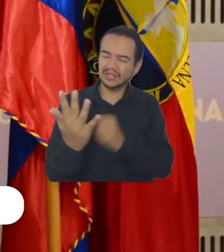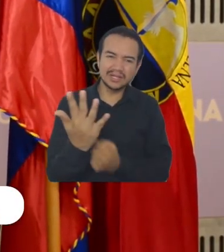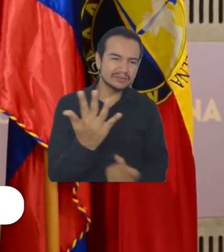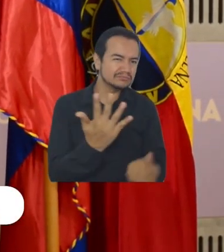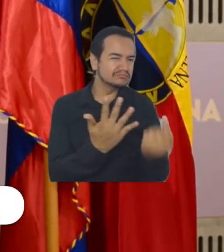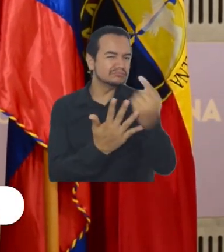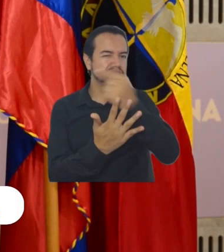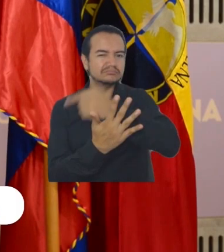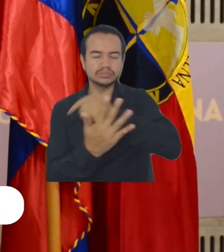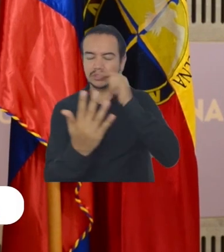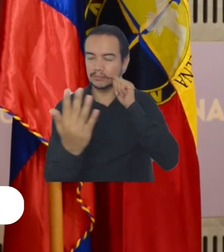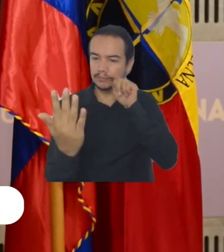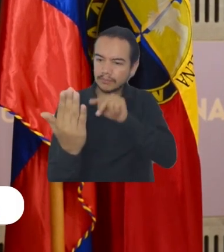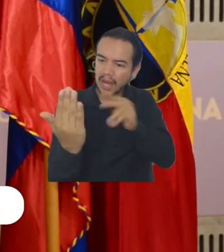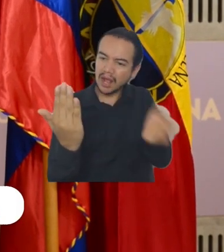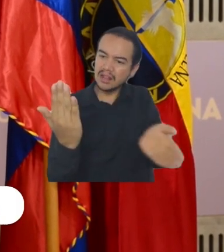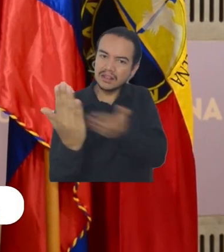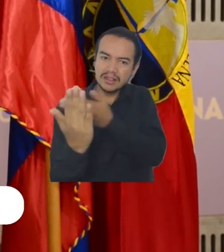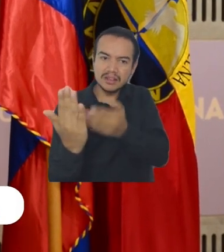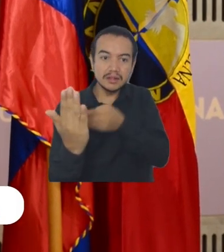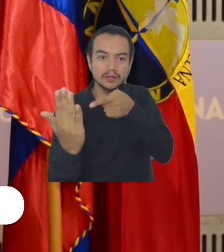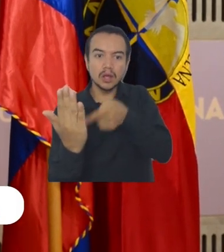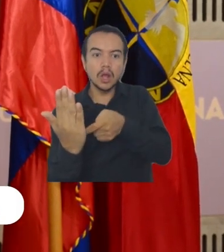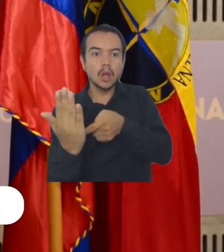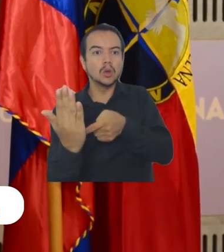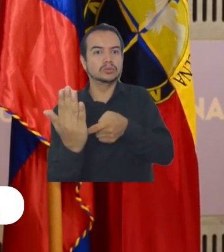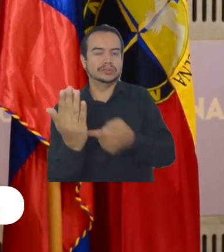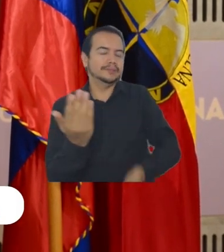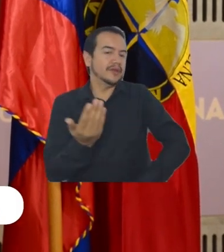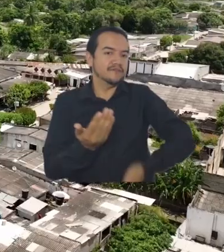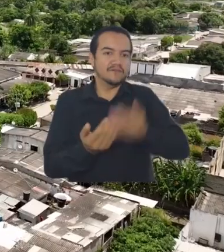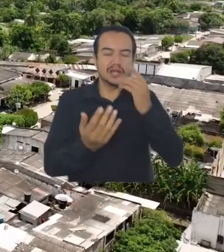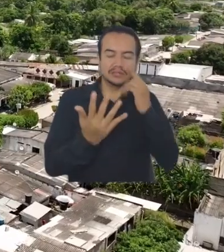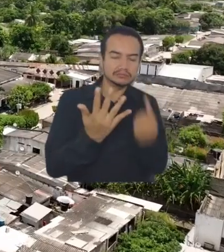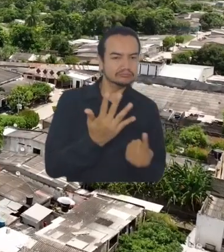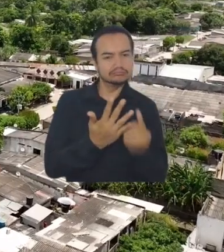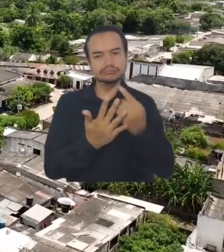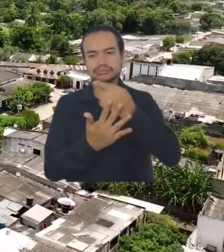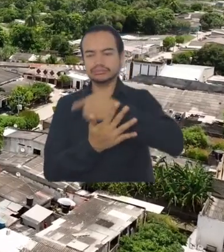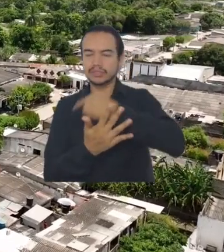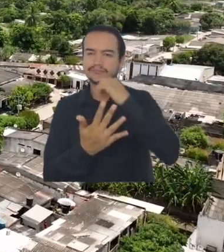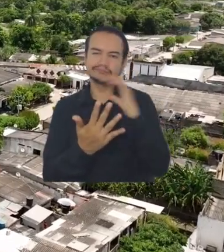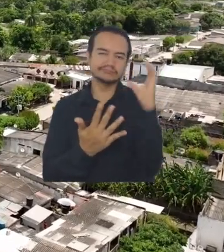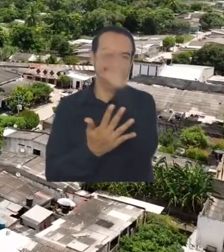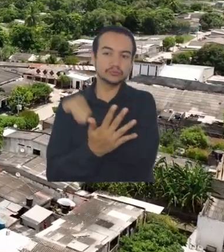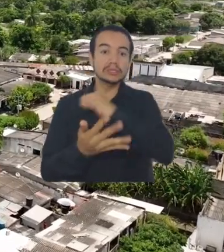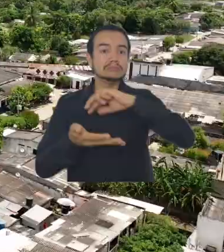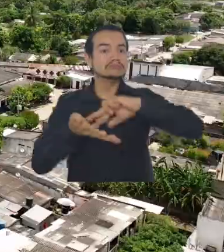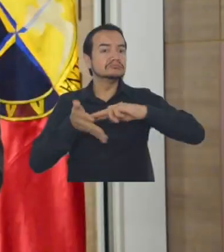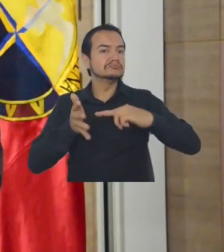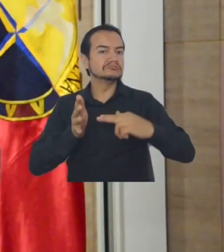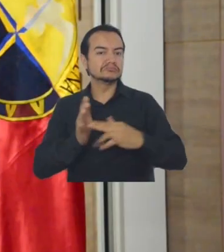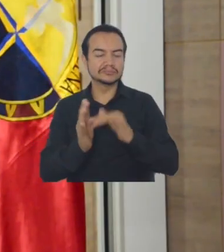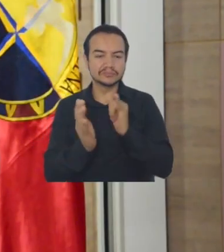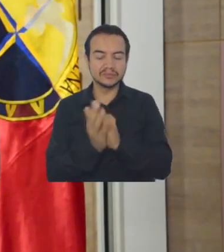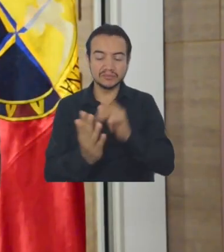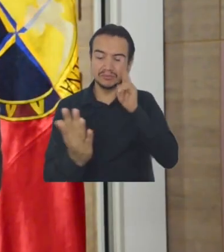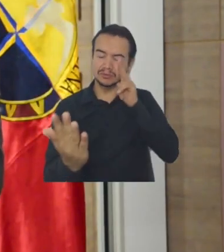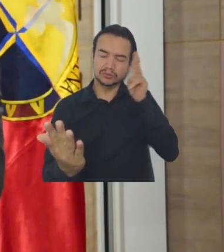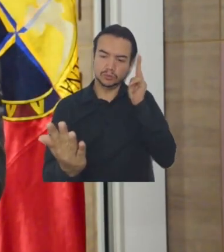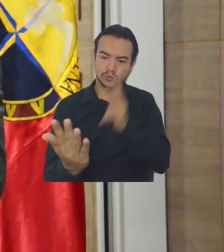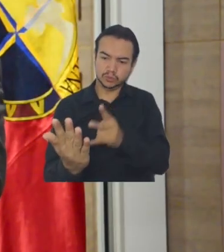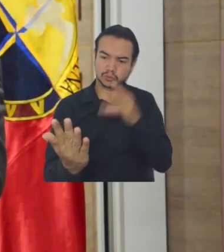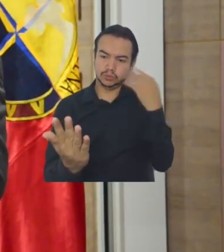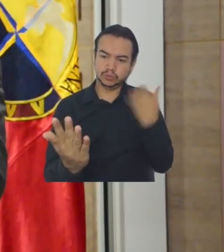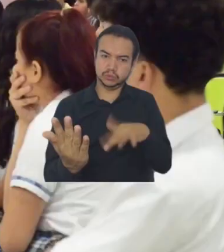otras categorías, puede llegar a la transdisciplinaridad, y eso es lo importante, que haya una producción en el conocimiento. A través de